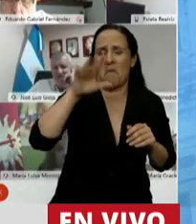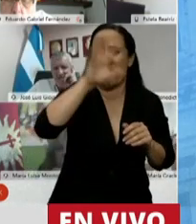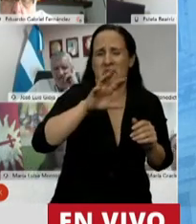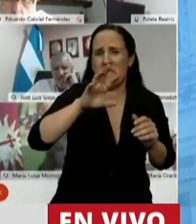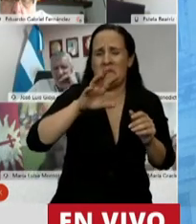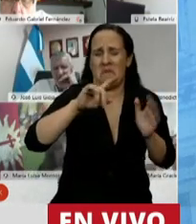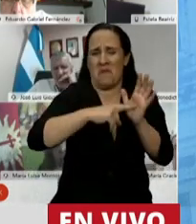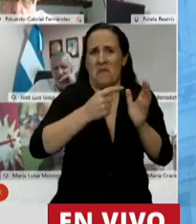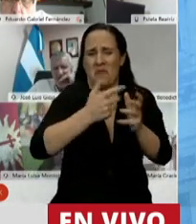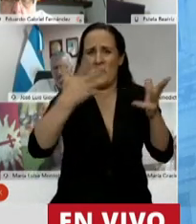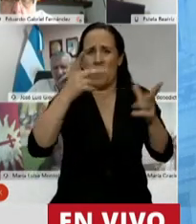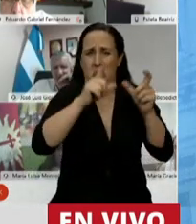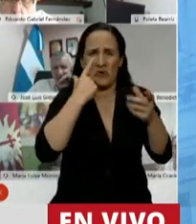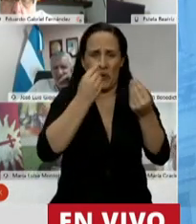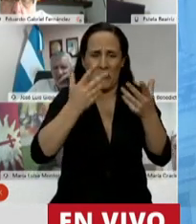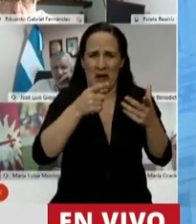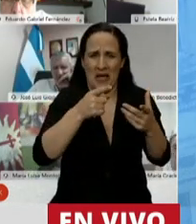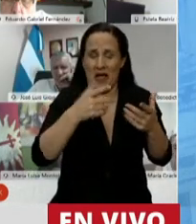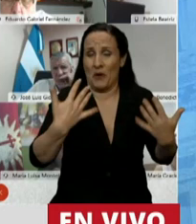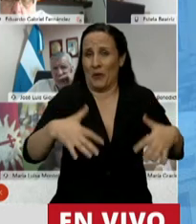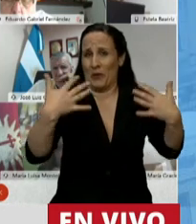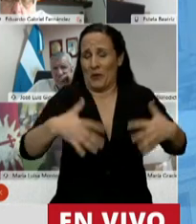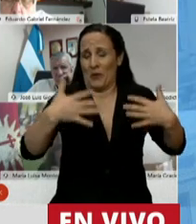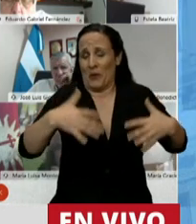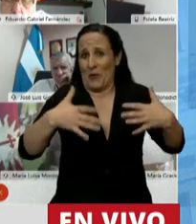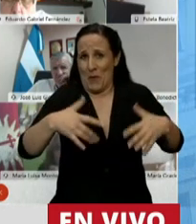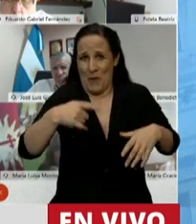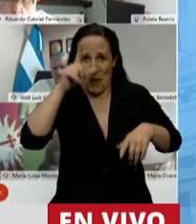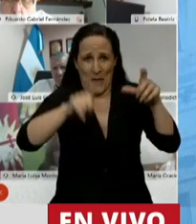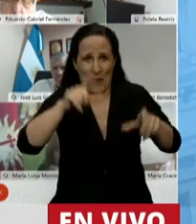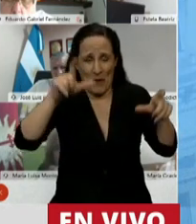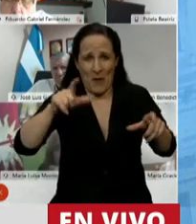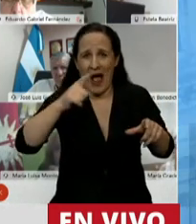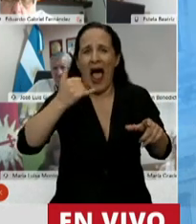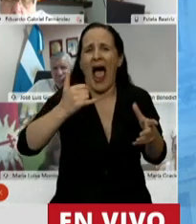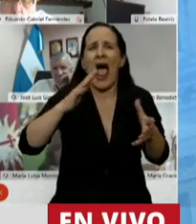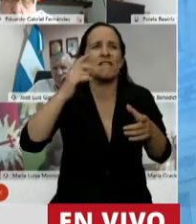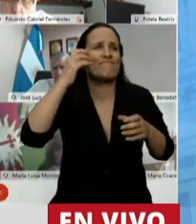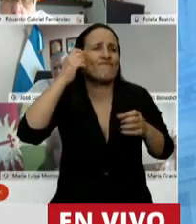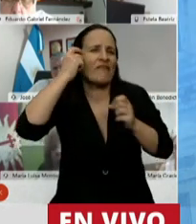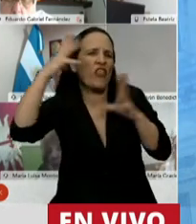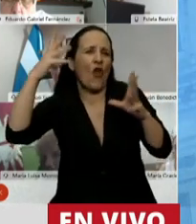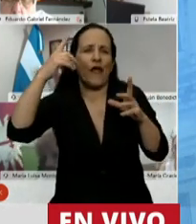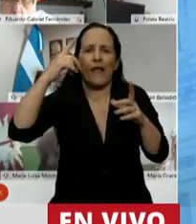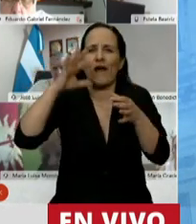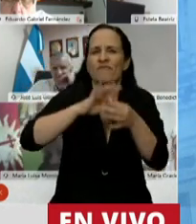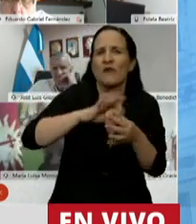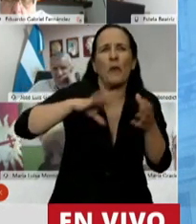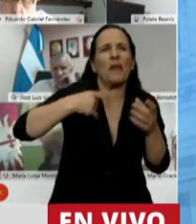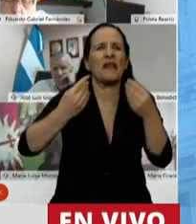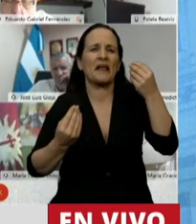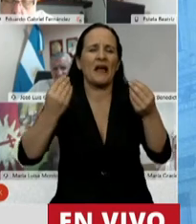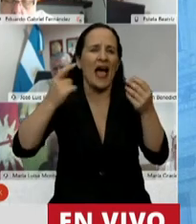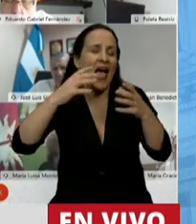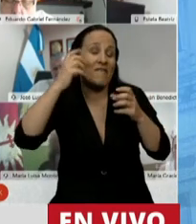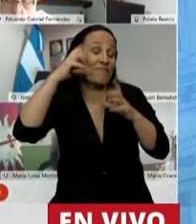Hay un mundo inmerso, enorme, que tiene toda una concepción filosófica de vida y sobre